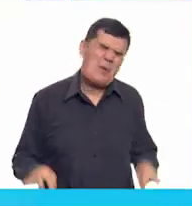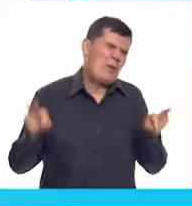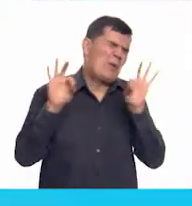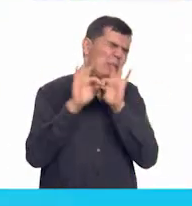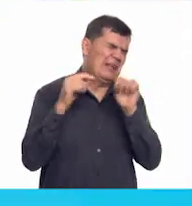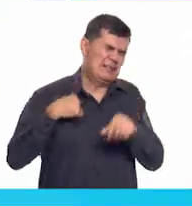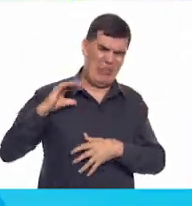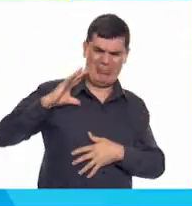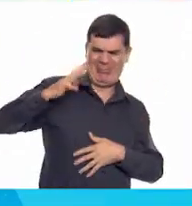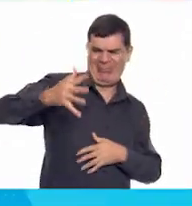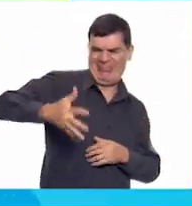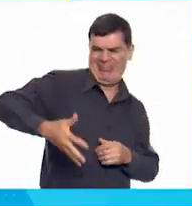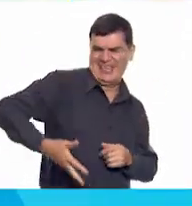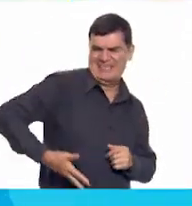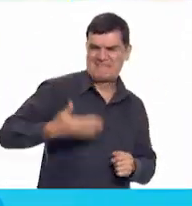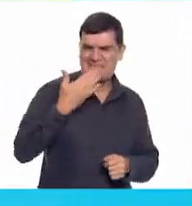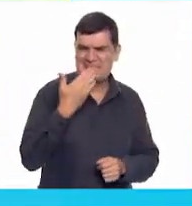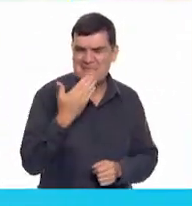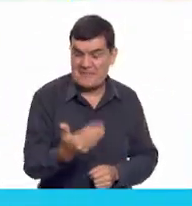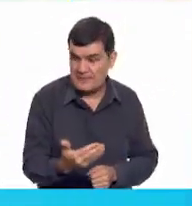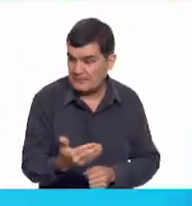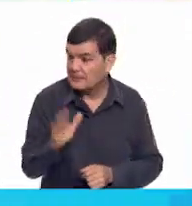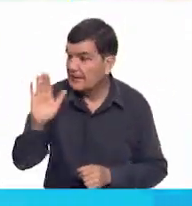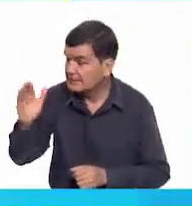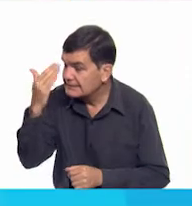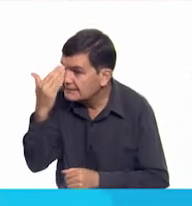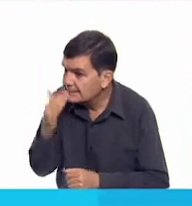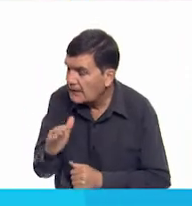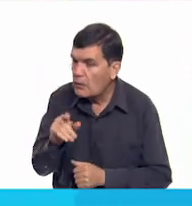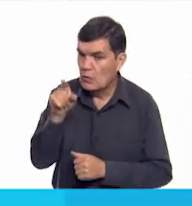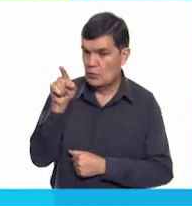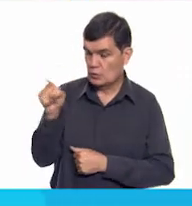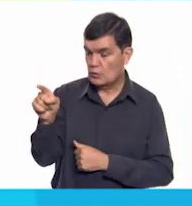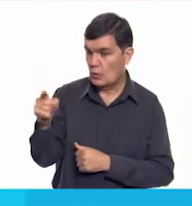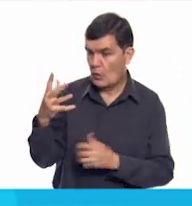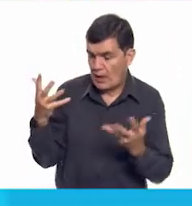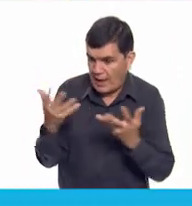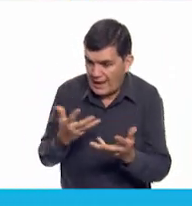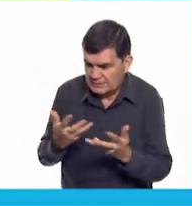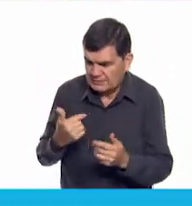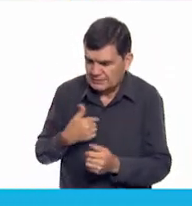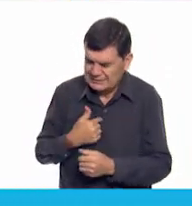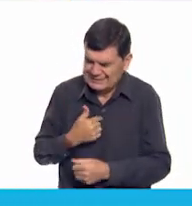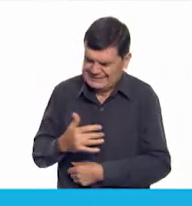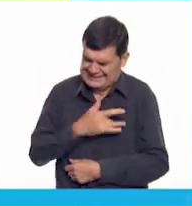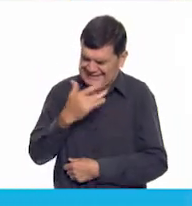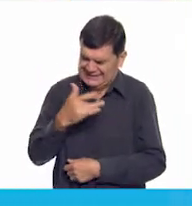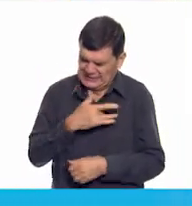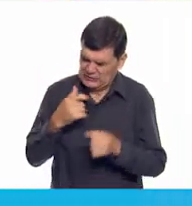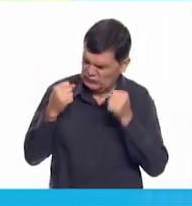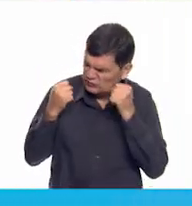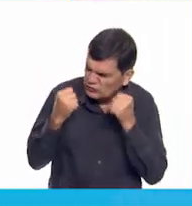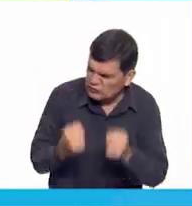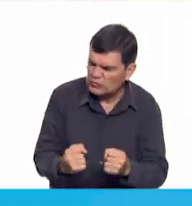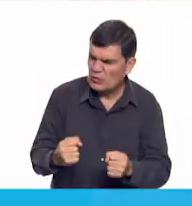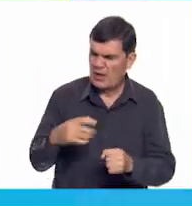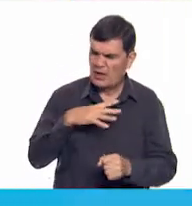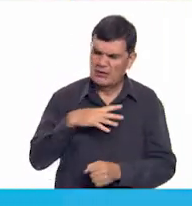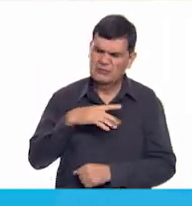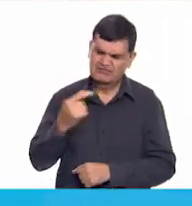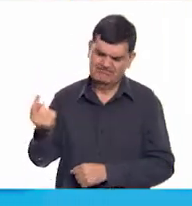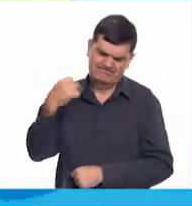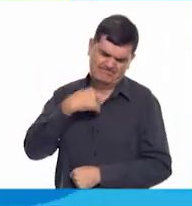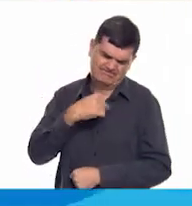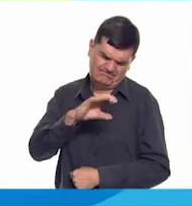orgulloso. ¿Sabes? Tú has hecho que me sienta segura y querida.